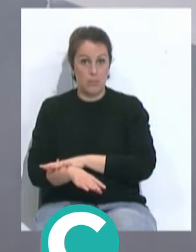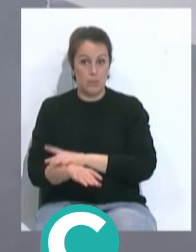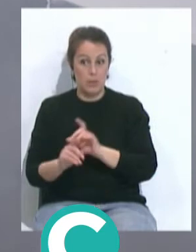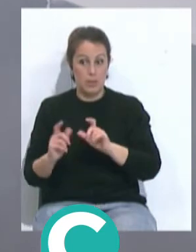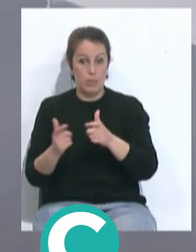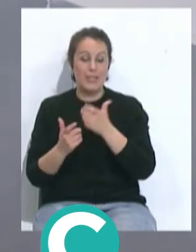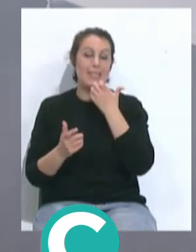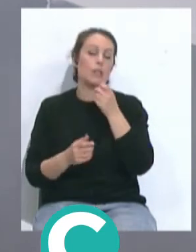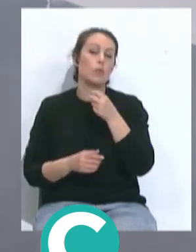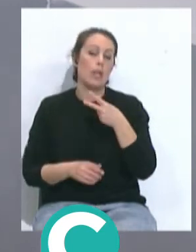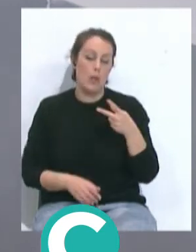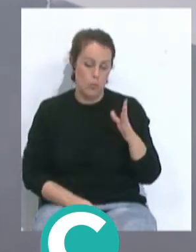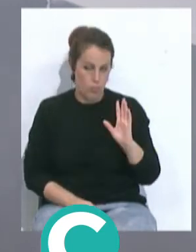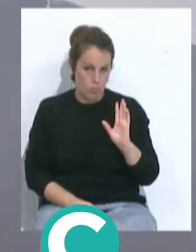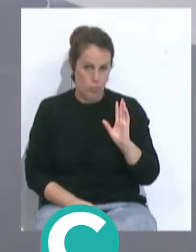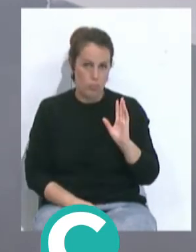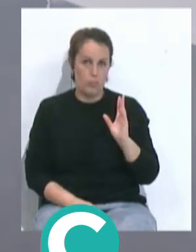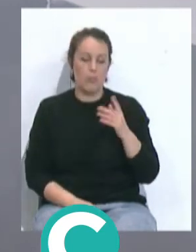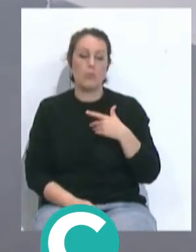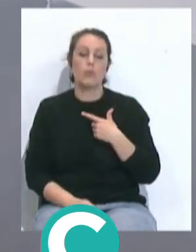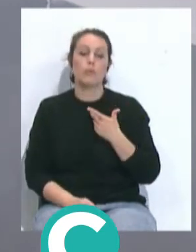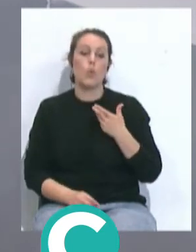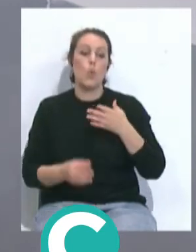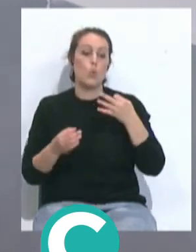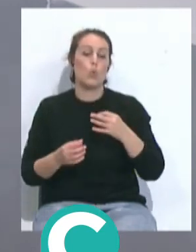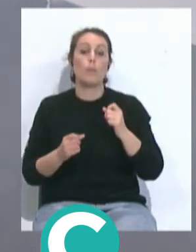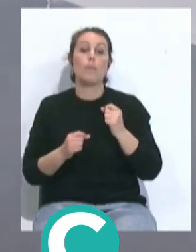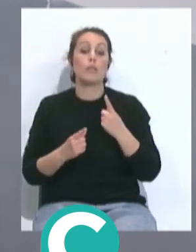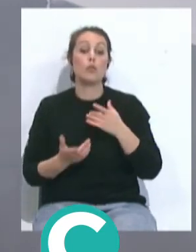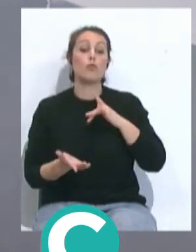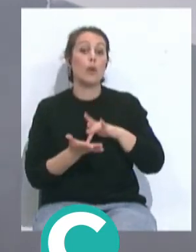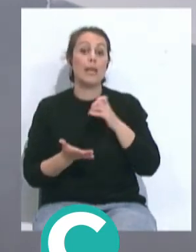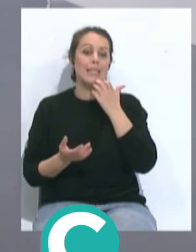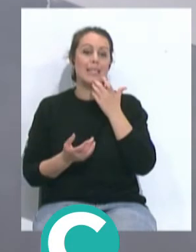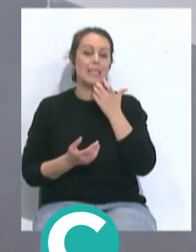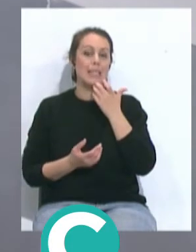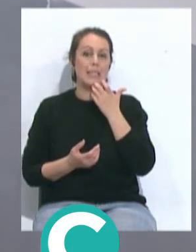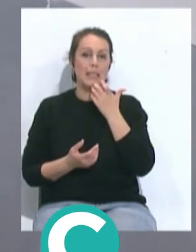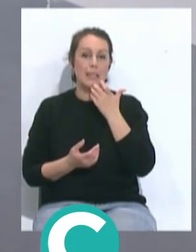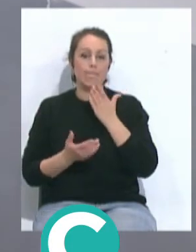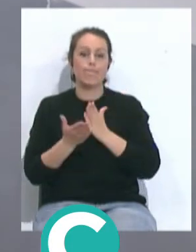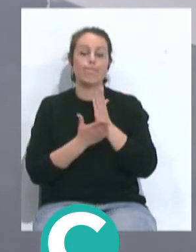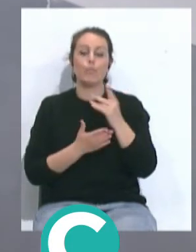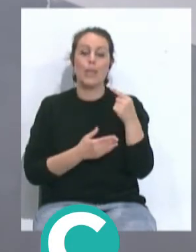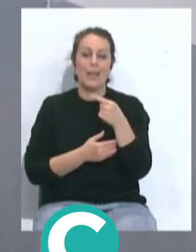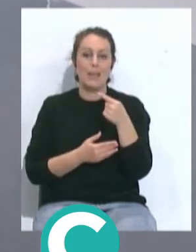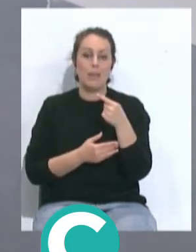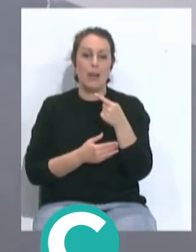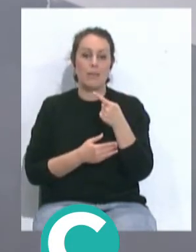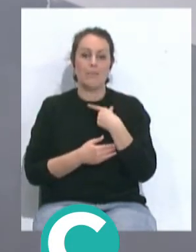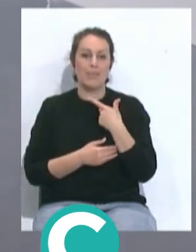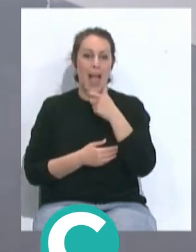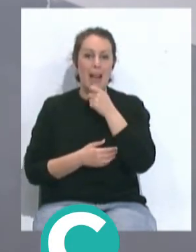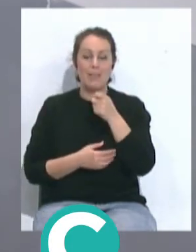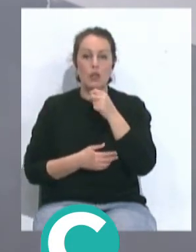si el resultado, mejor dicho, hubiese sido el más justo, si no hubiera habido intervención negativa de Carlos del